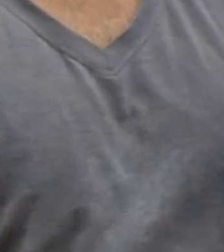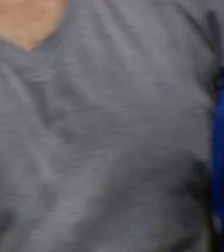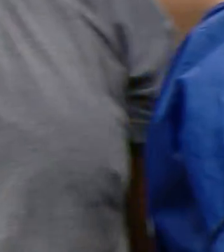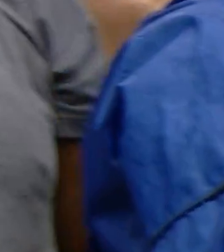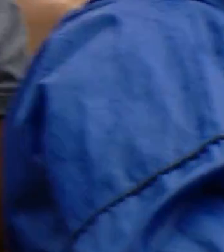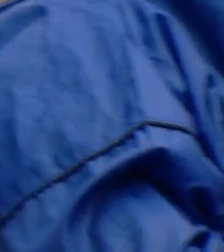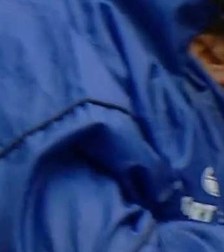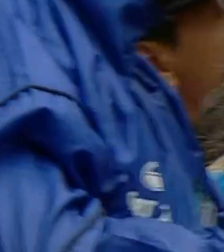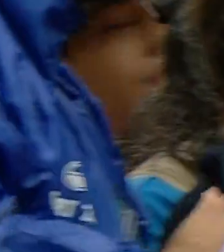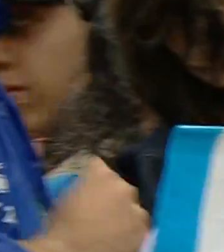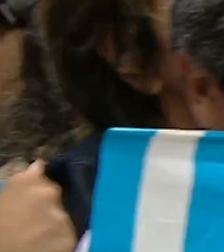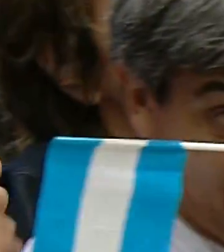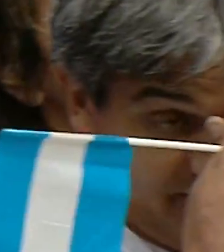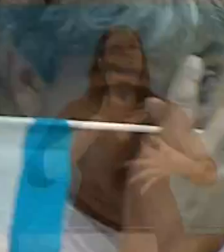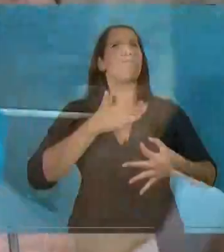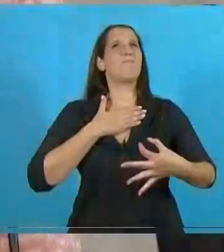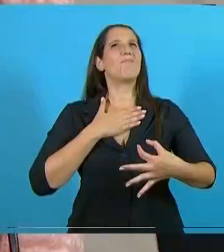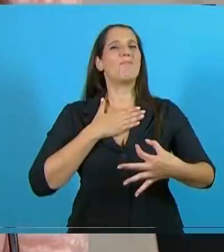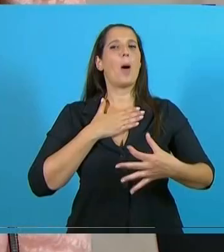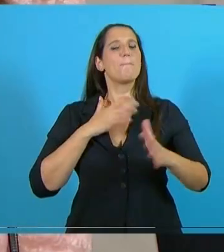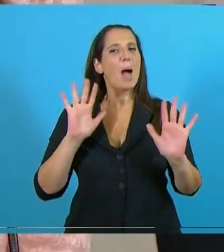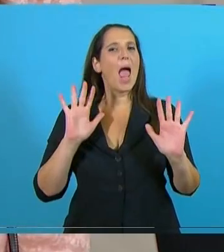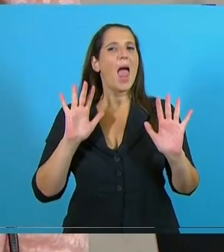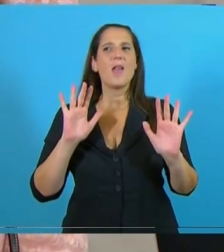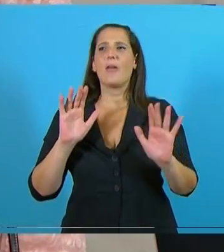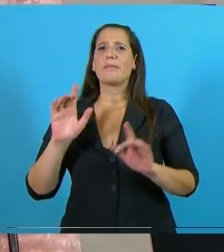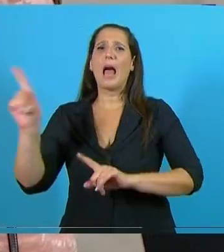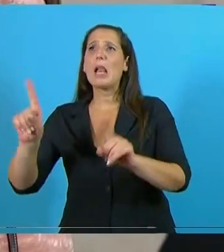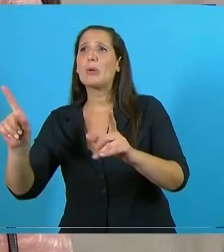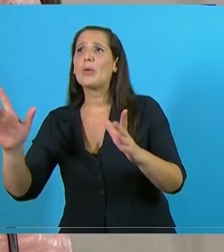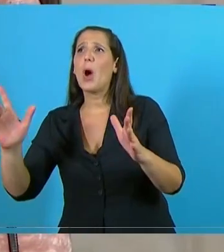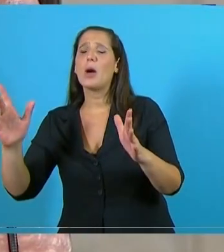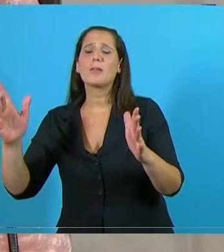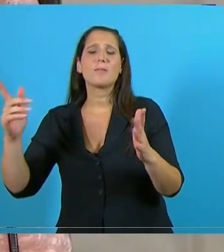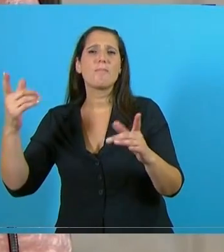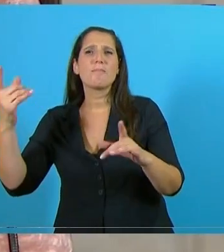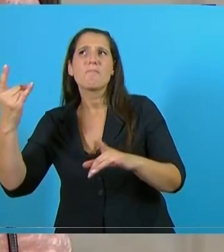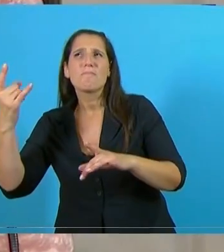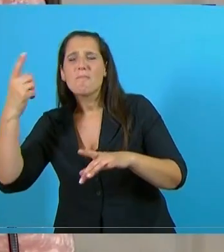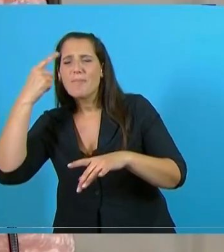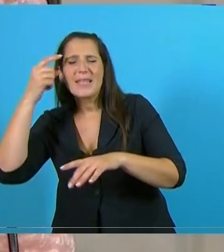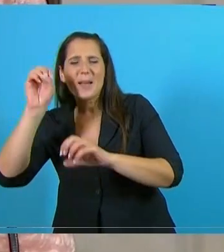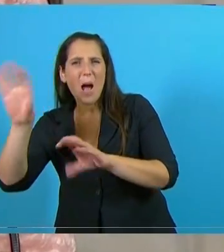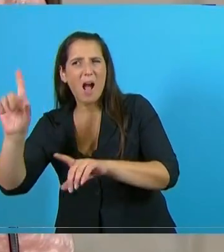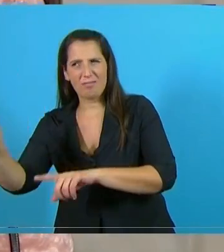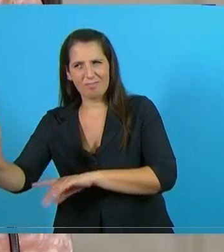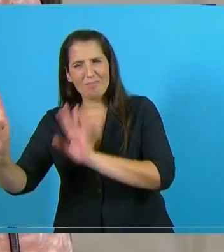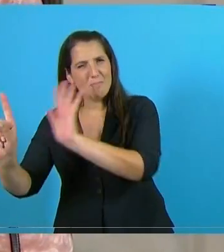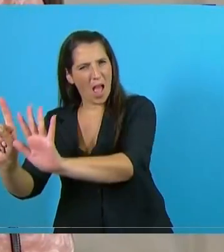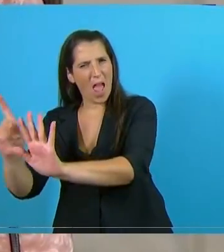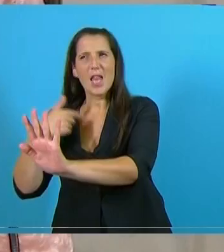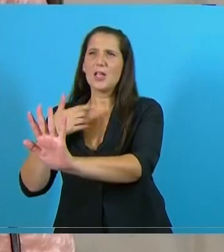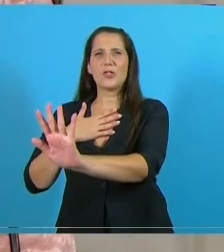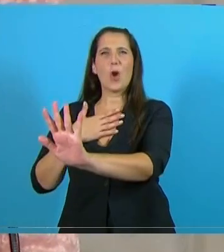que nadie se engañe, no me mueve ningún afán